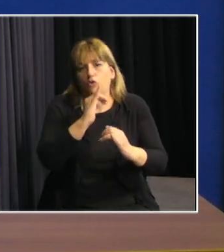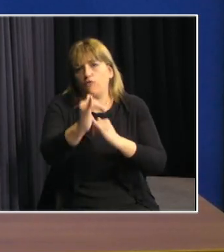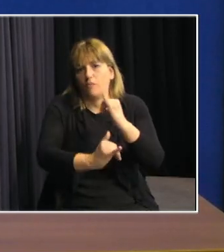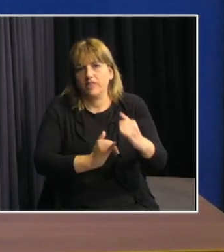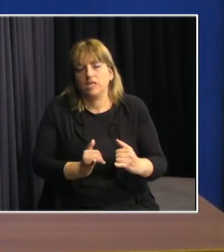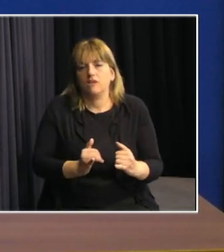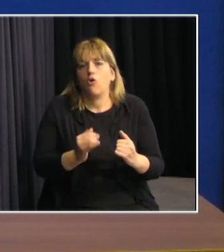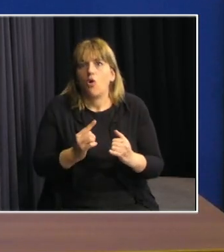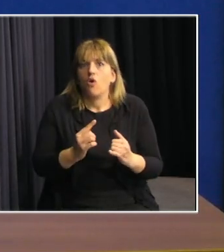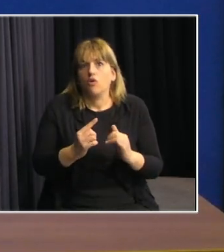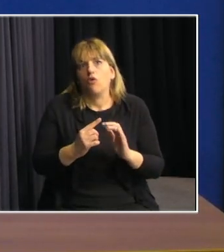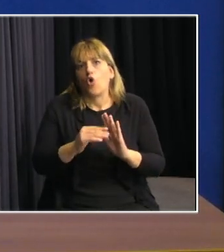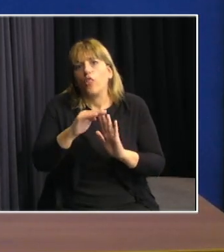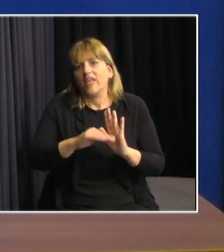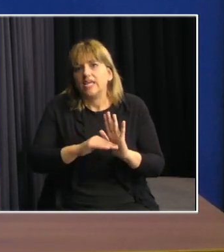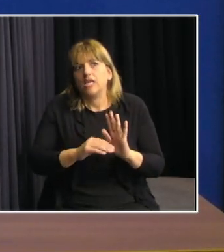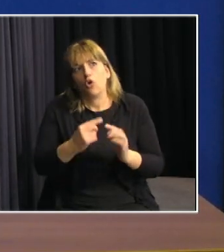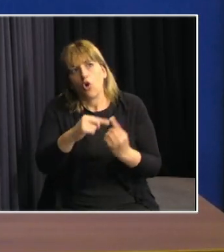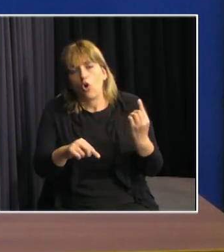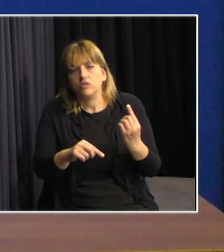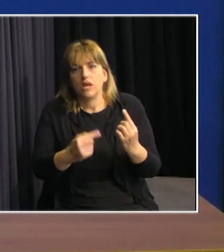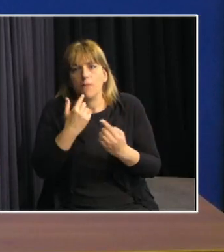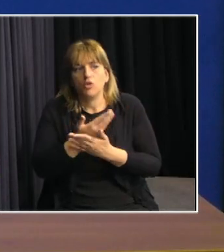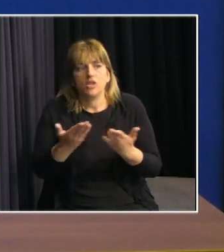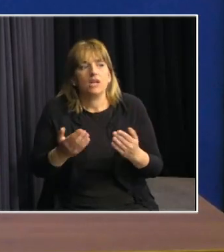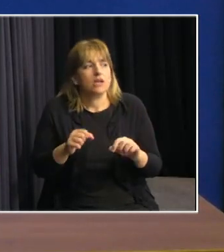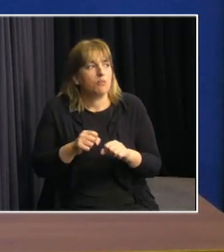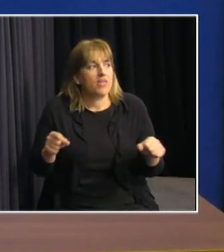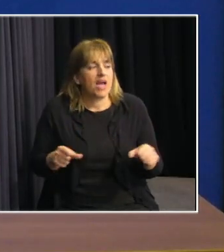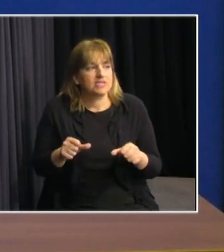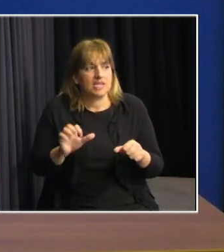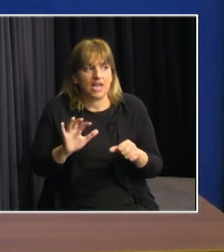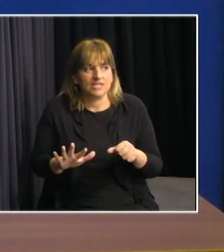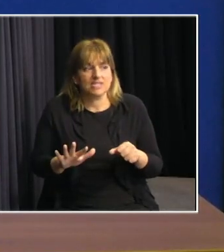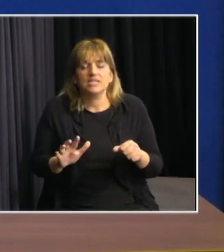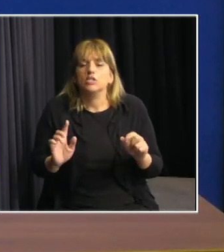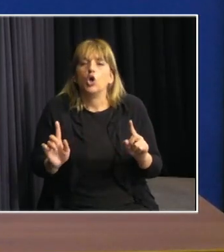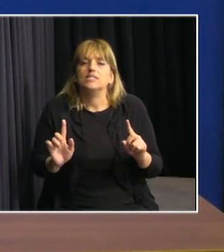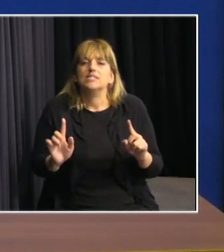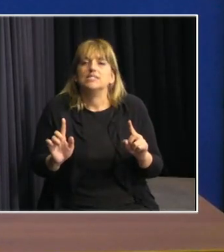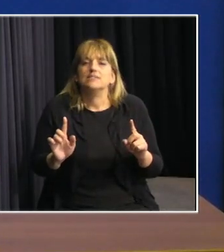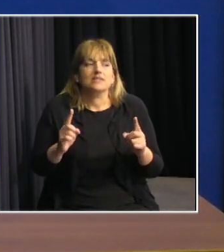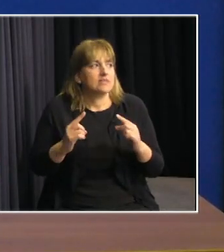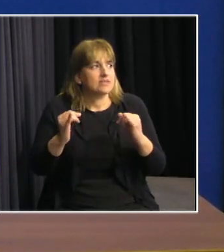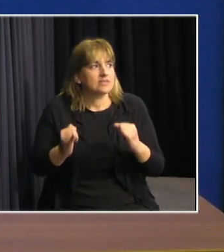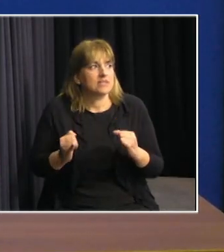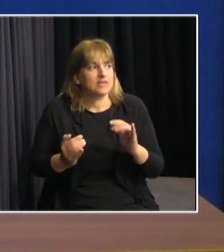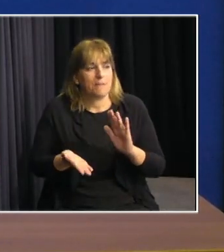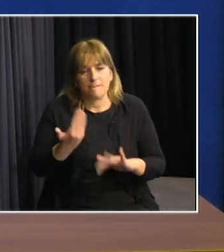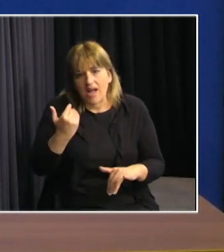con contenidos que le permitan a la gente de esta manera, además tan interesante, tan didáctica,